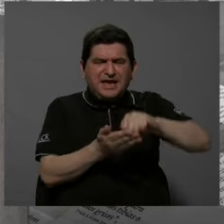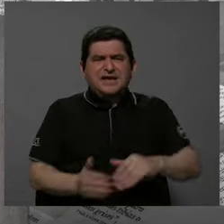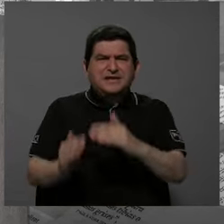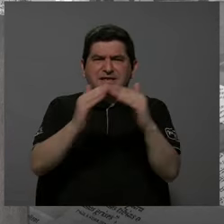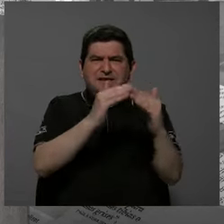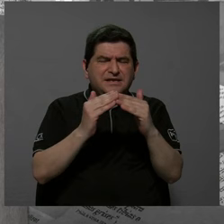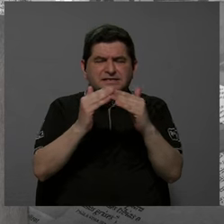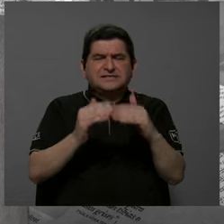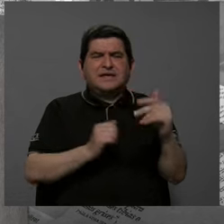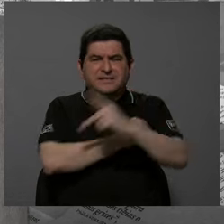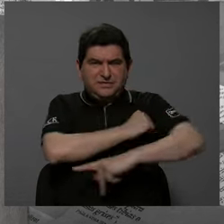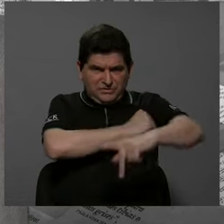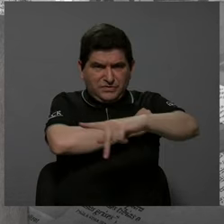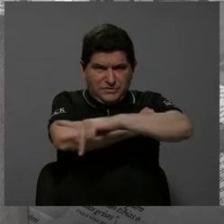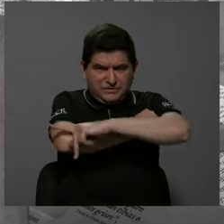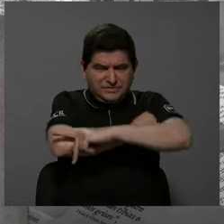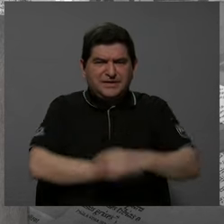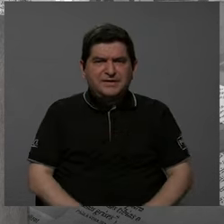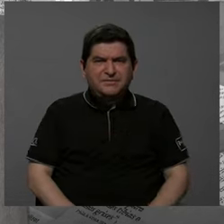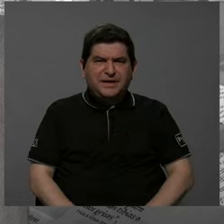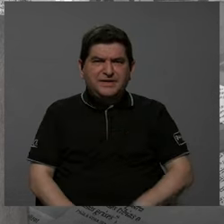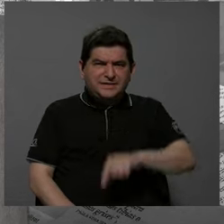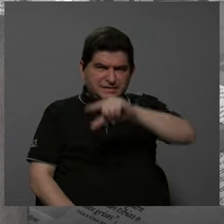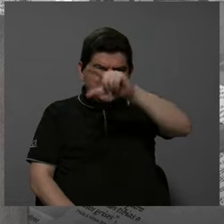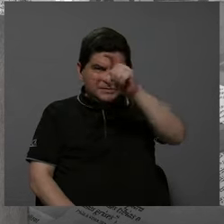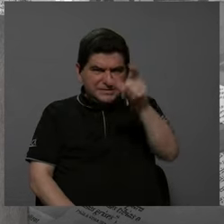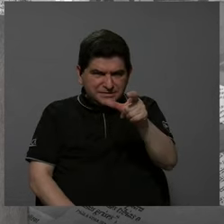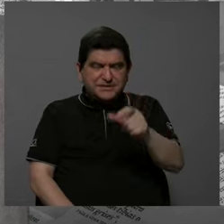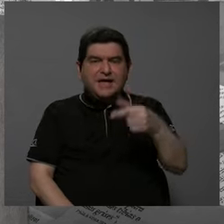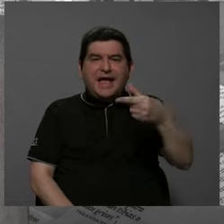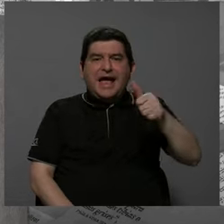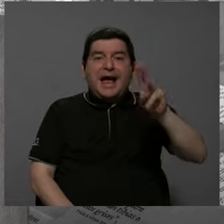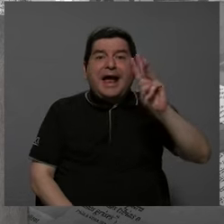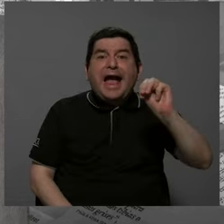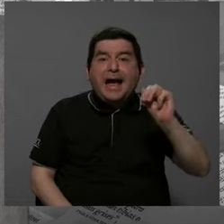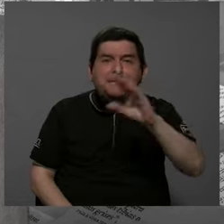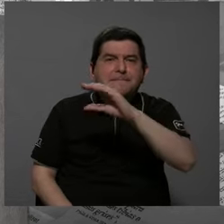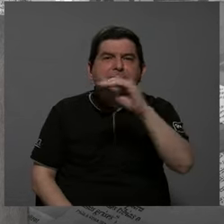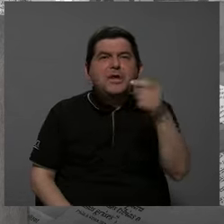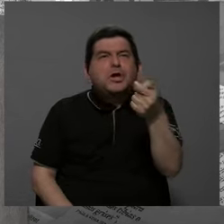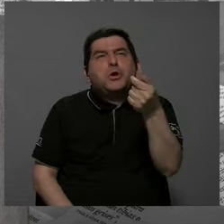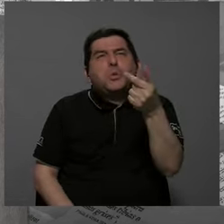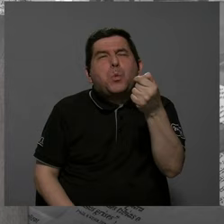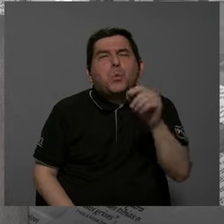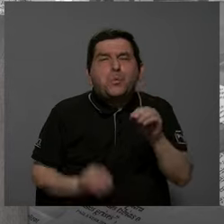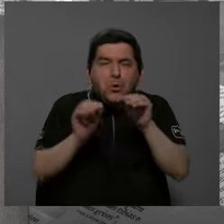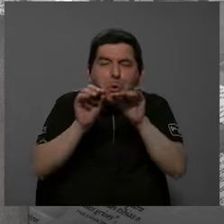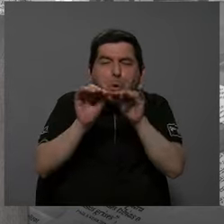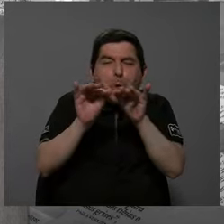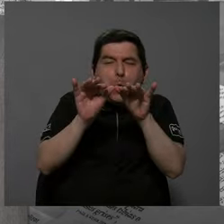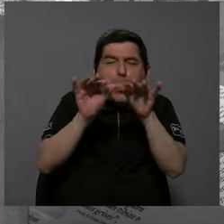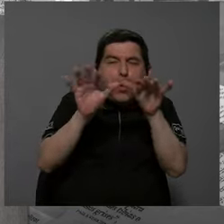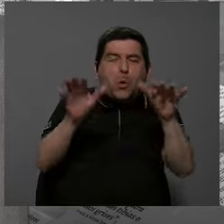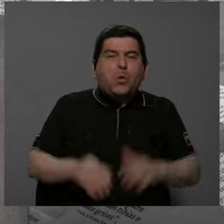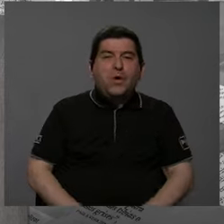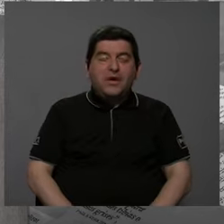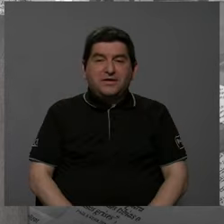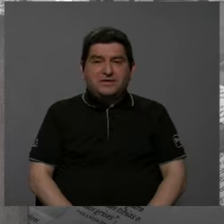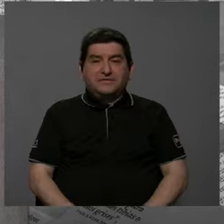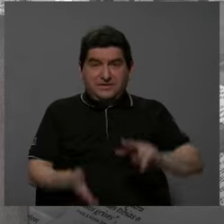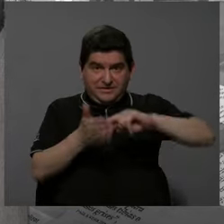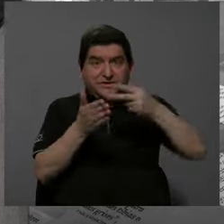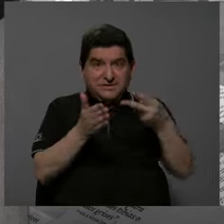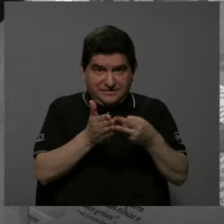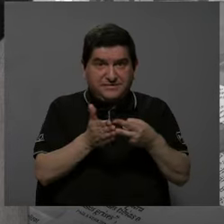de la ciudad, en el centro del país, ¿verdad?, que es lo que se llama el área metropolitana y un poquito se va dispersando en lo que es el gran área